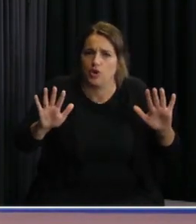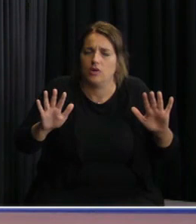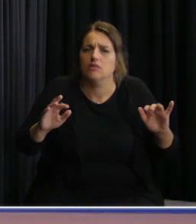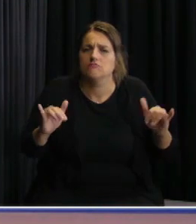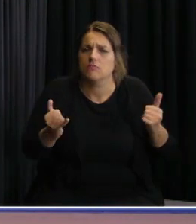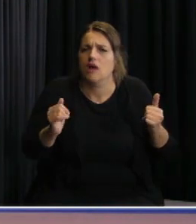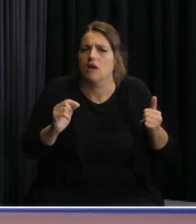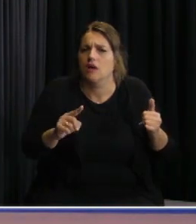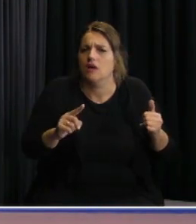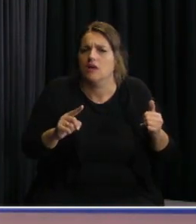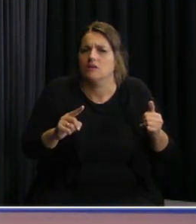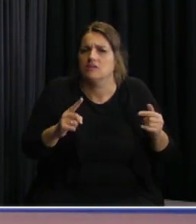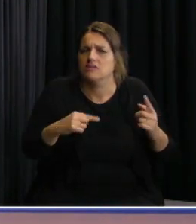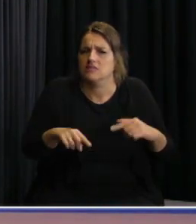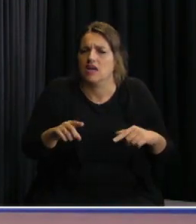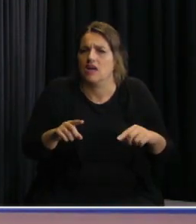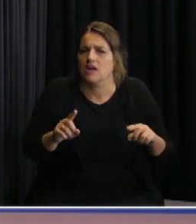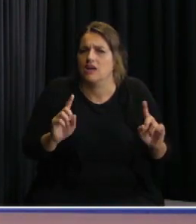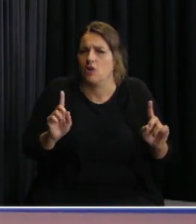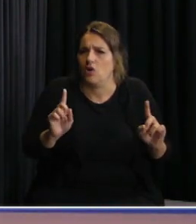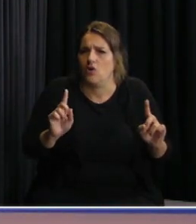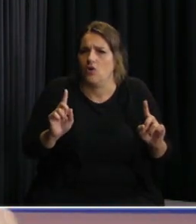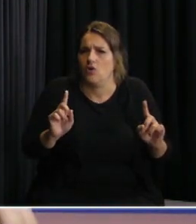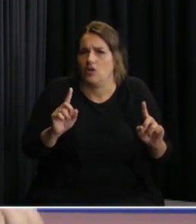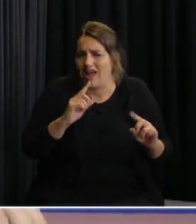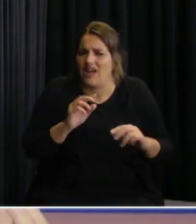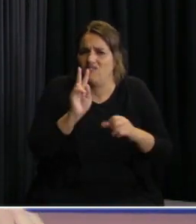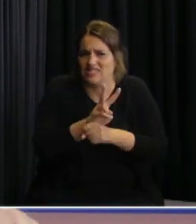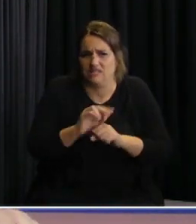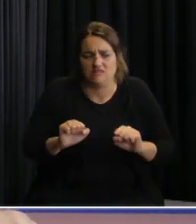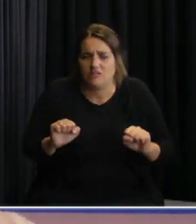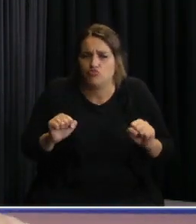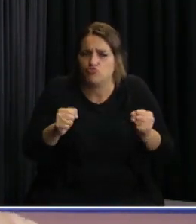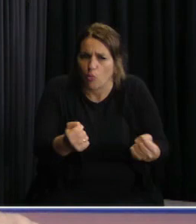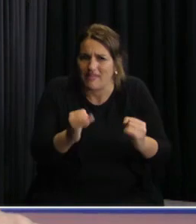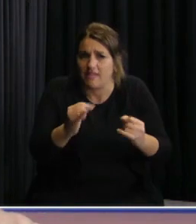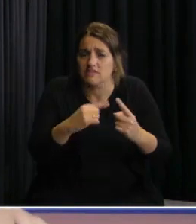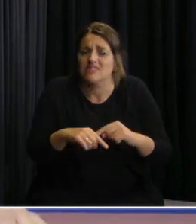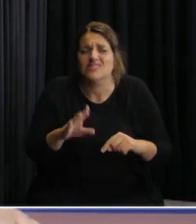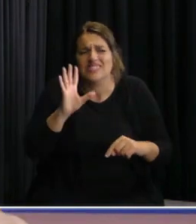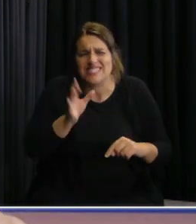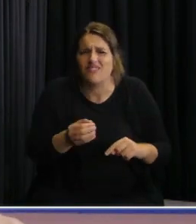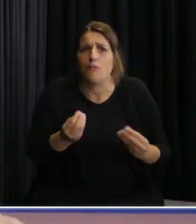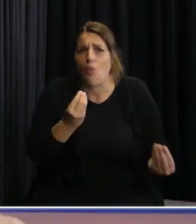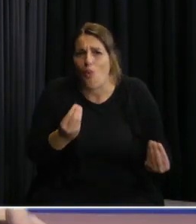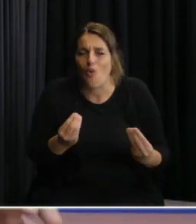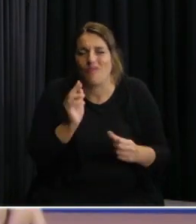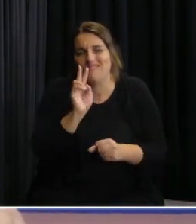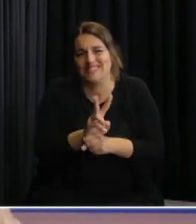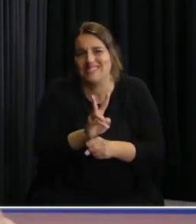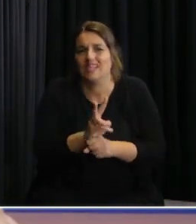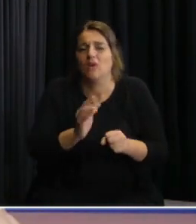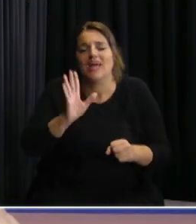a una actitud no del todo responsable las visitas son suspendidas sabemos lo que eso significa ¿verdad?